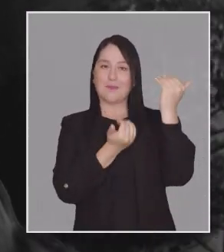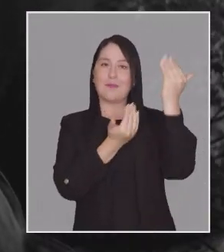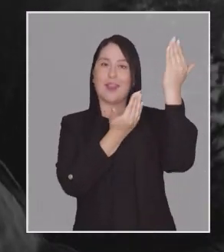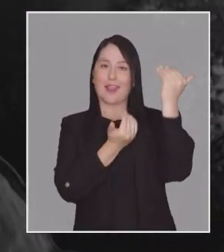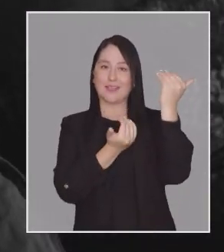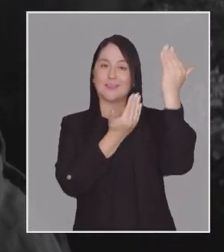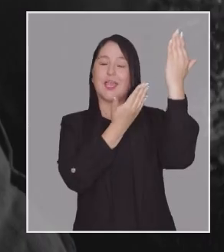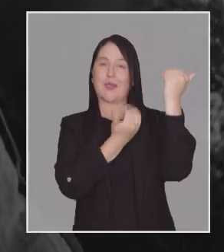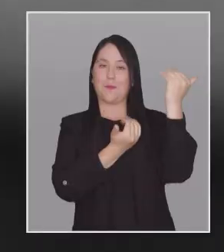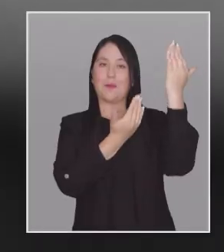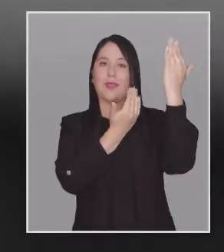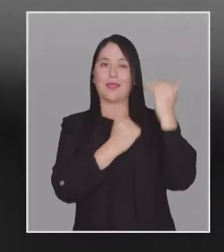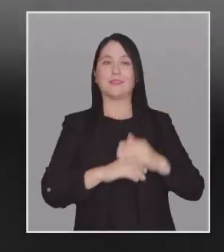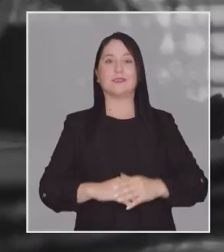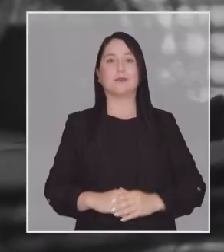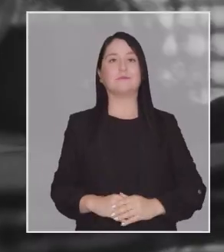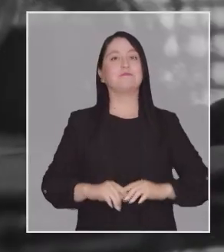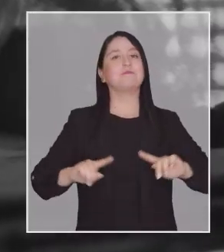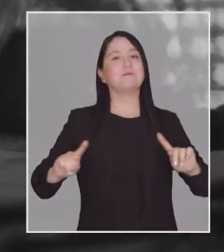Esperanza. Esperanza.